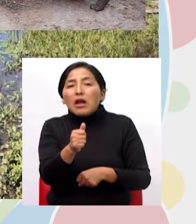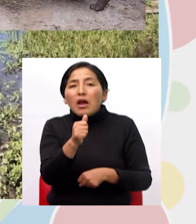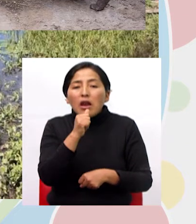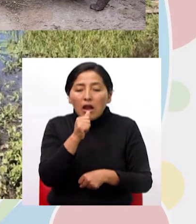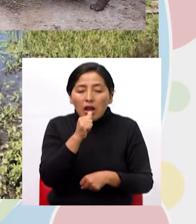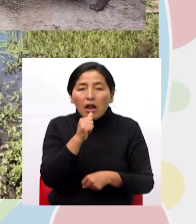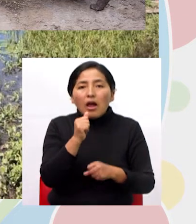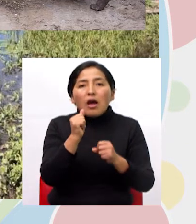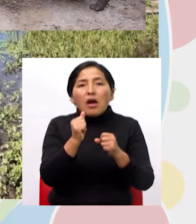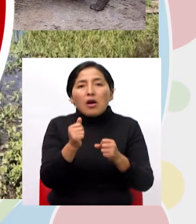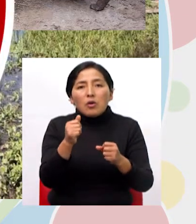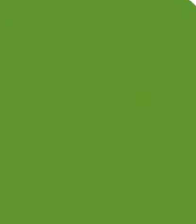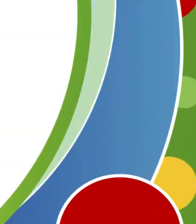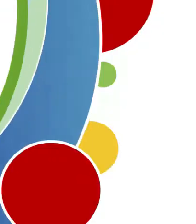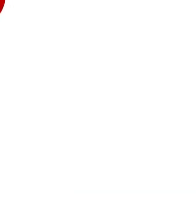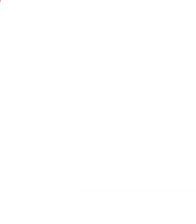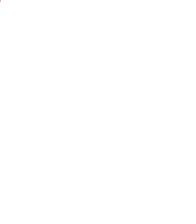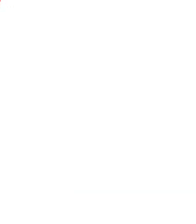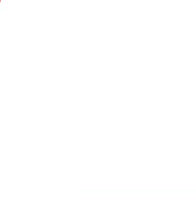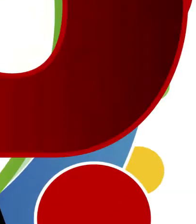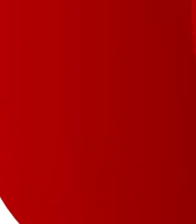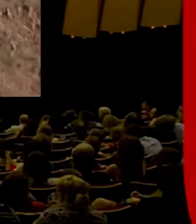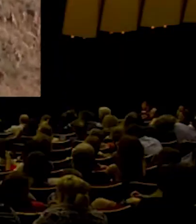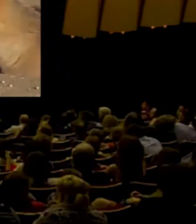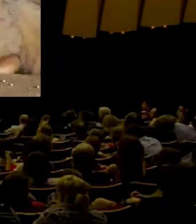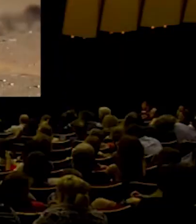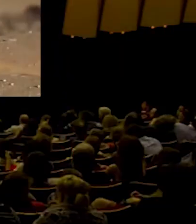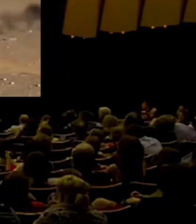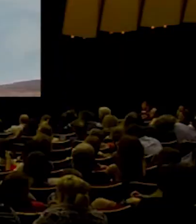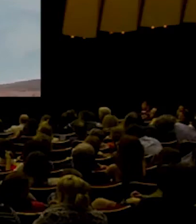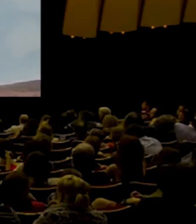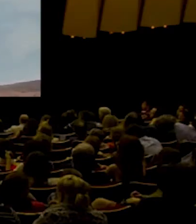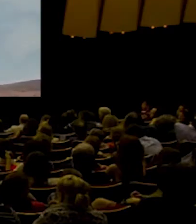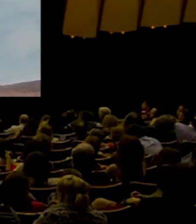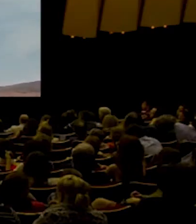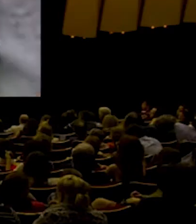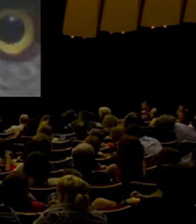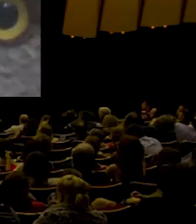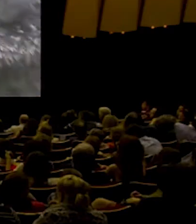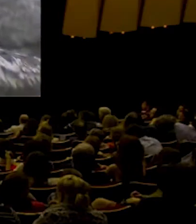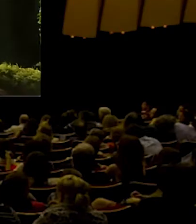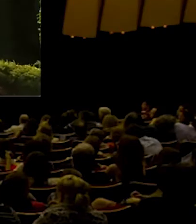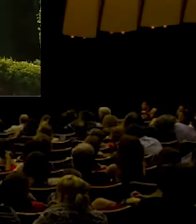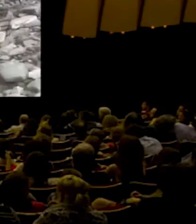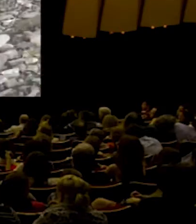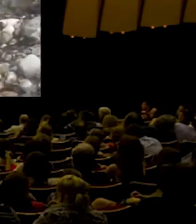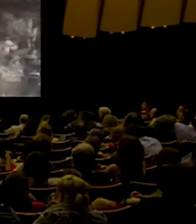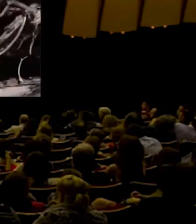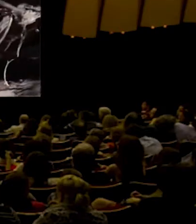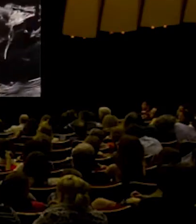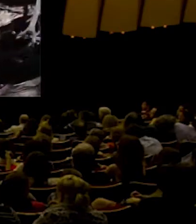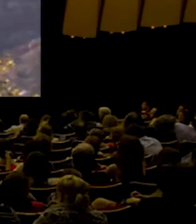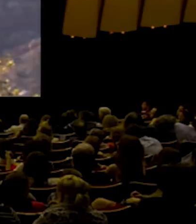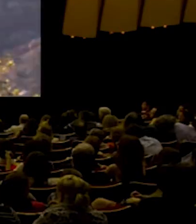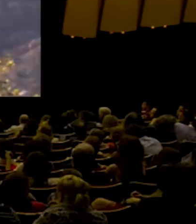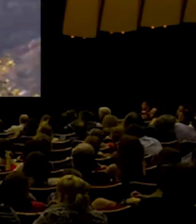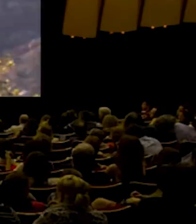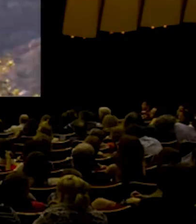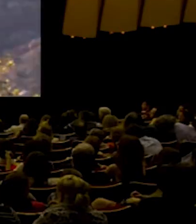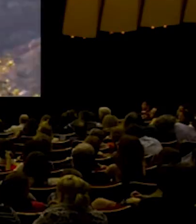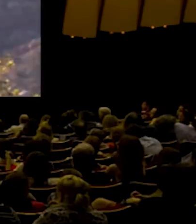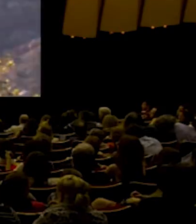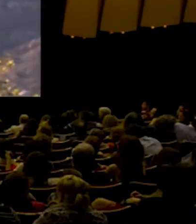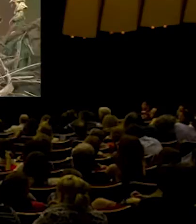llama terrestre acuáticos desde el día que al mundo llegamos